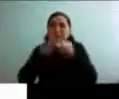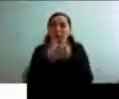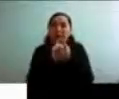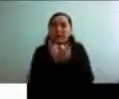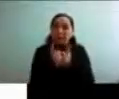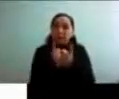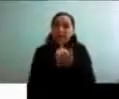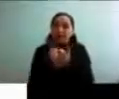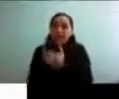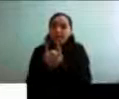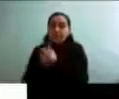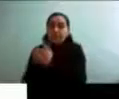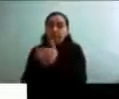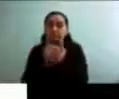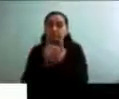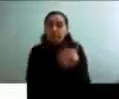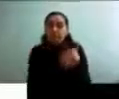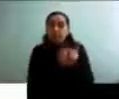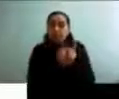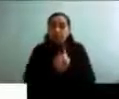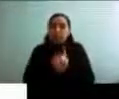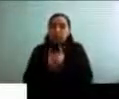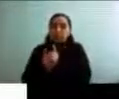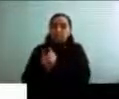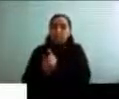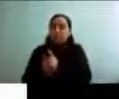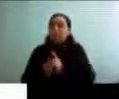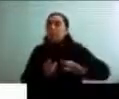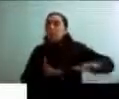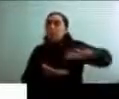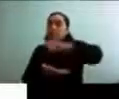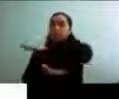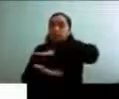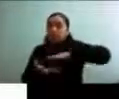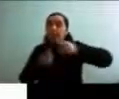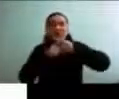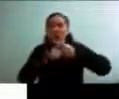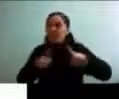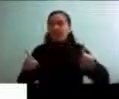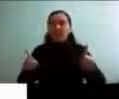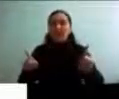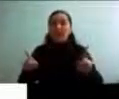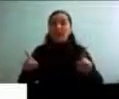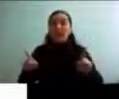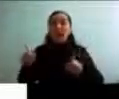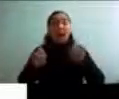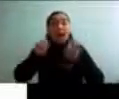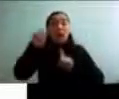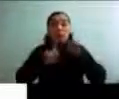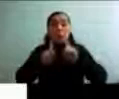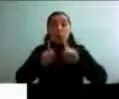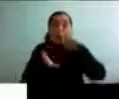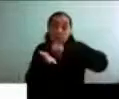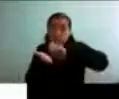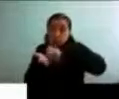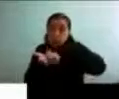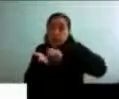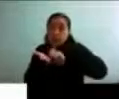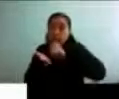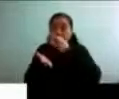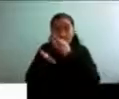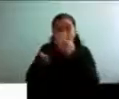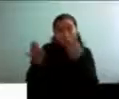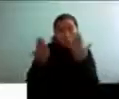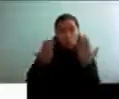Cambios que provienen de muchos ámbitos distintos. Hay algunos autores que han comparado la